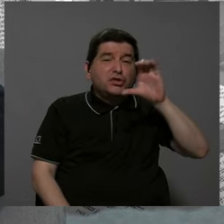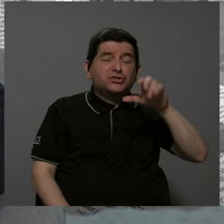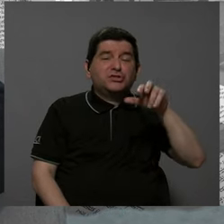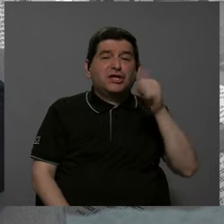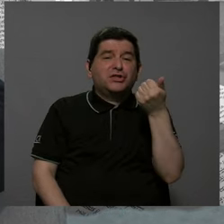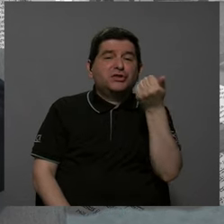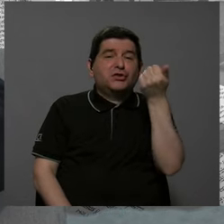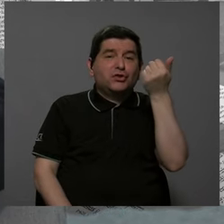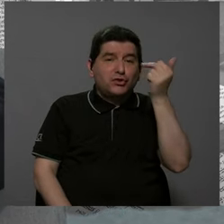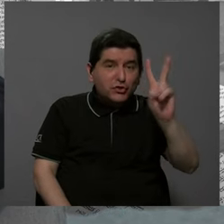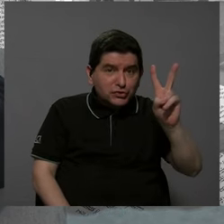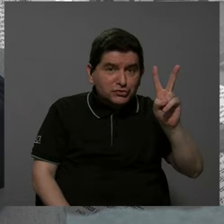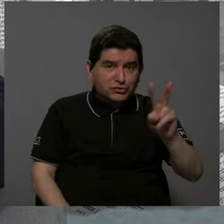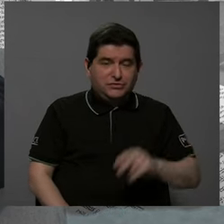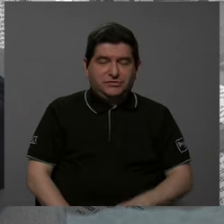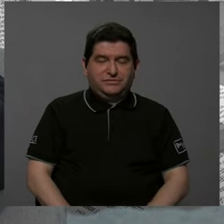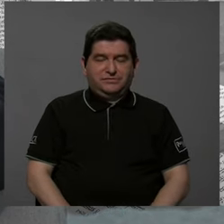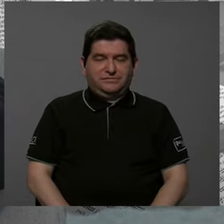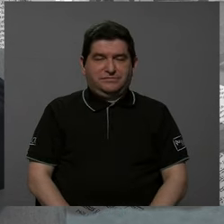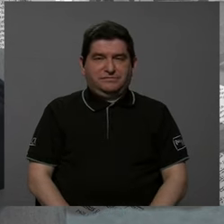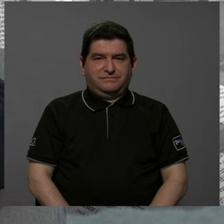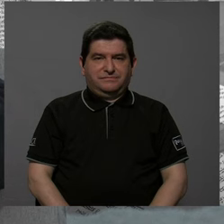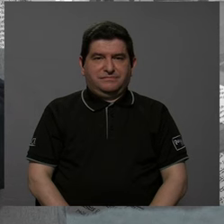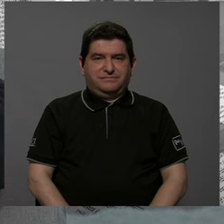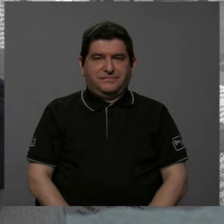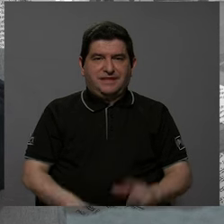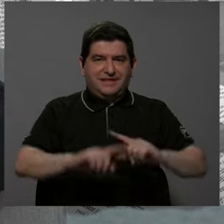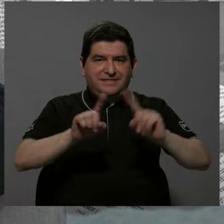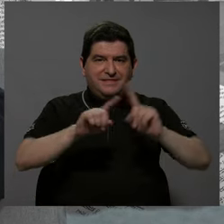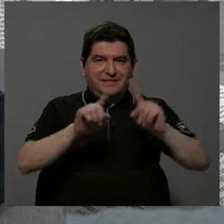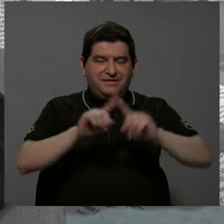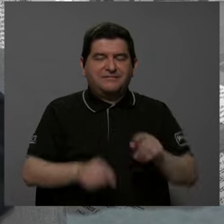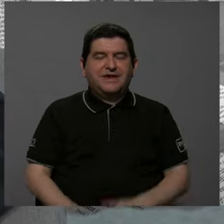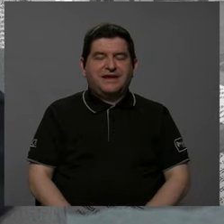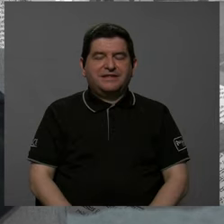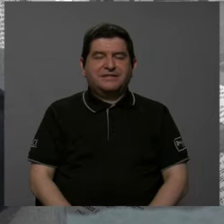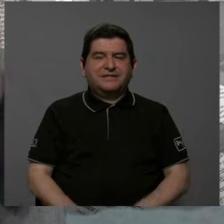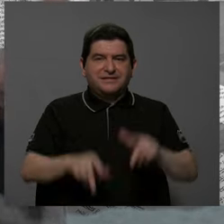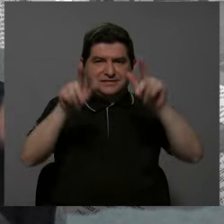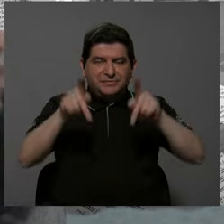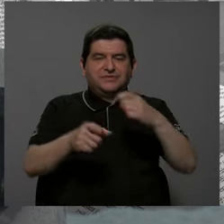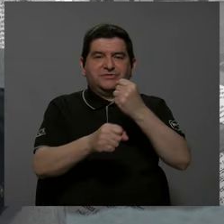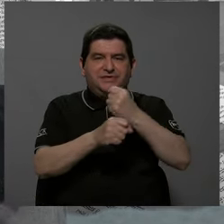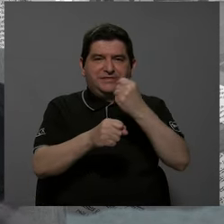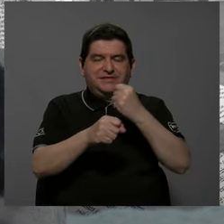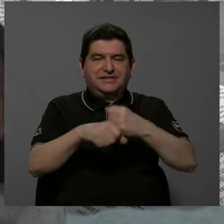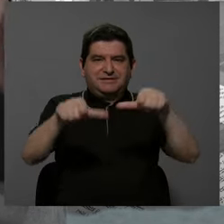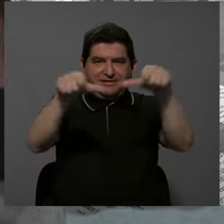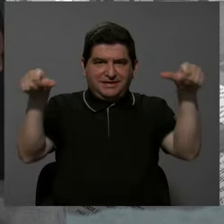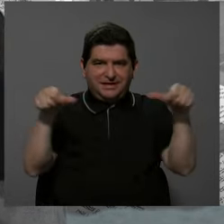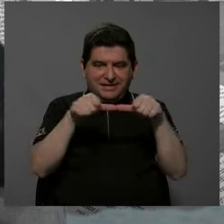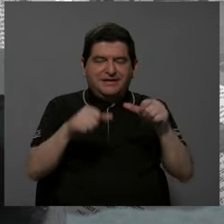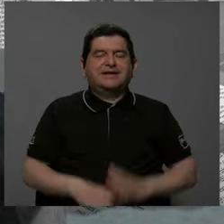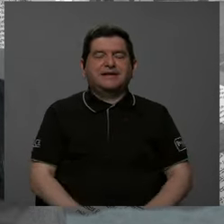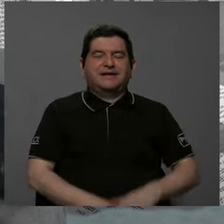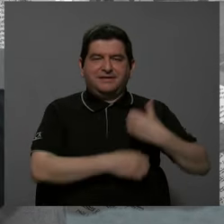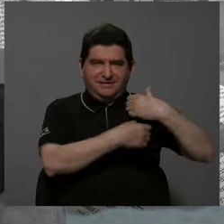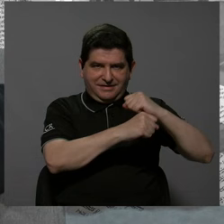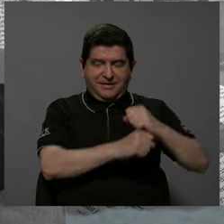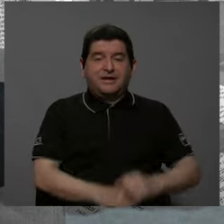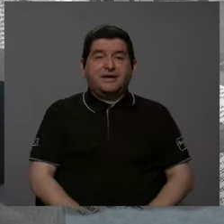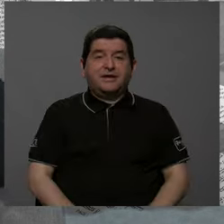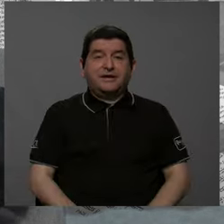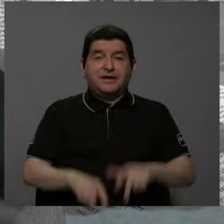puestos municipales. Y nuestro invitado, una persona gran